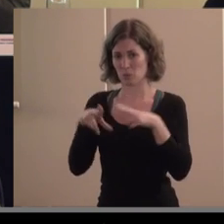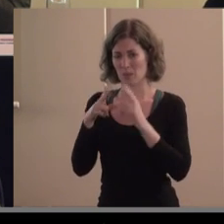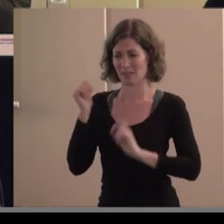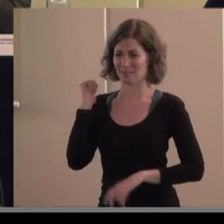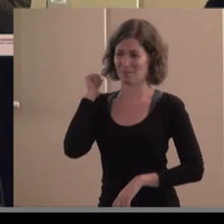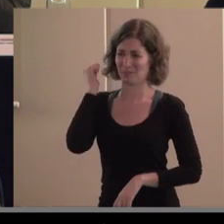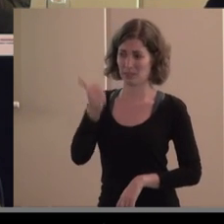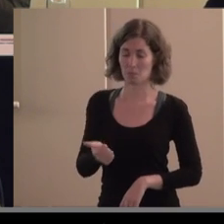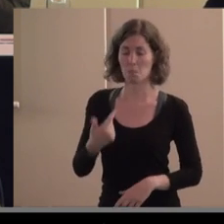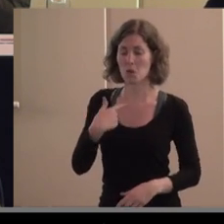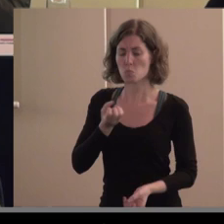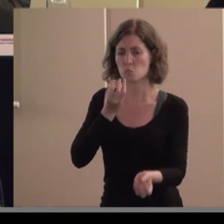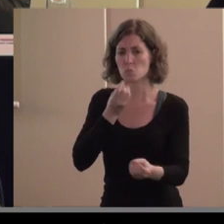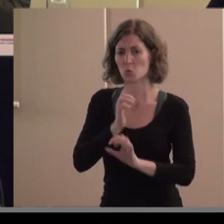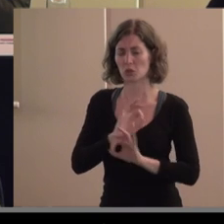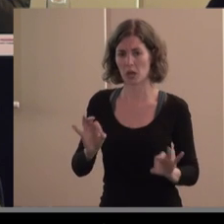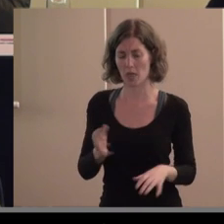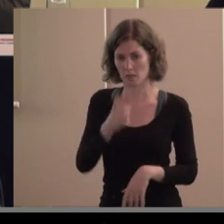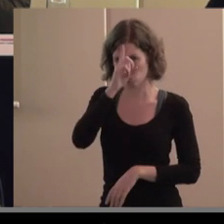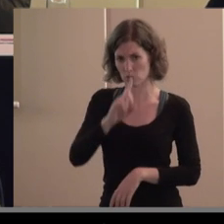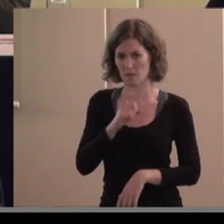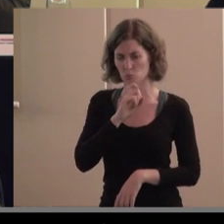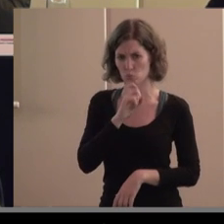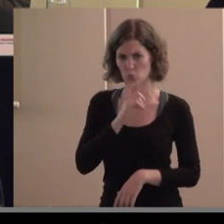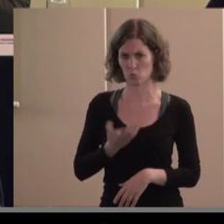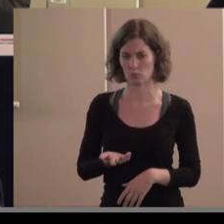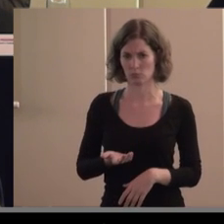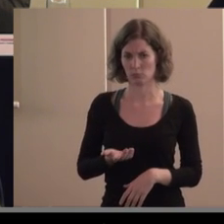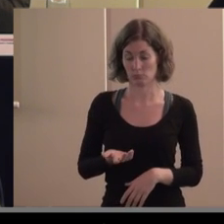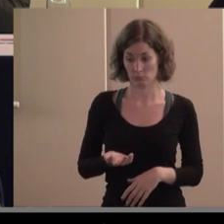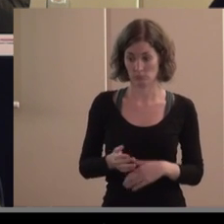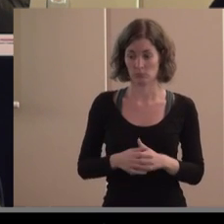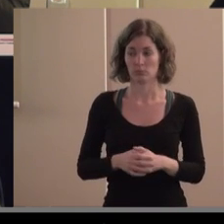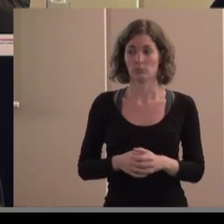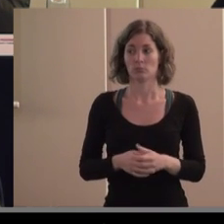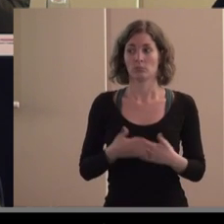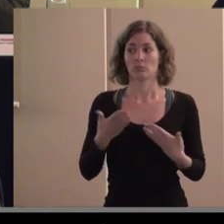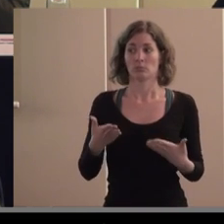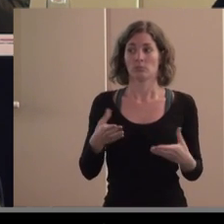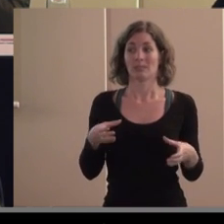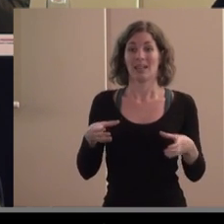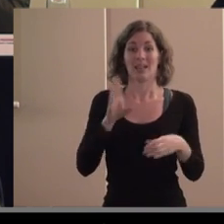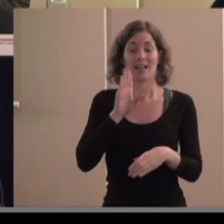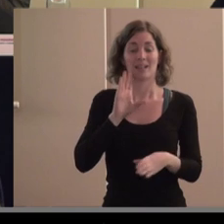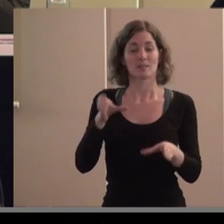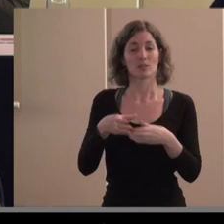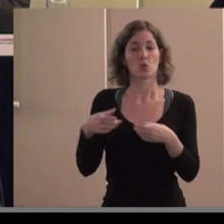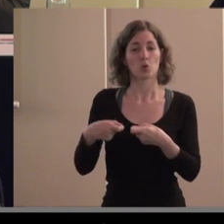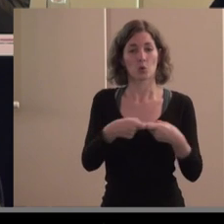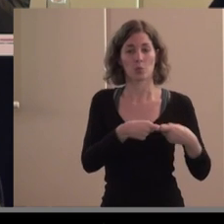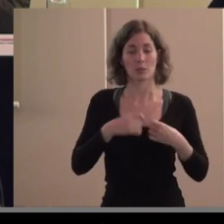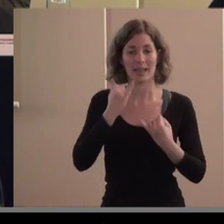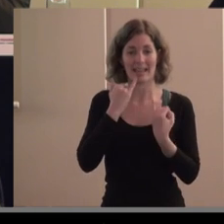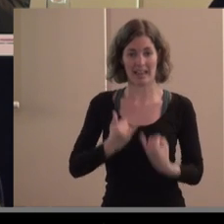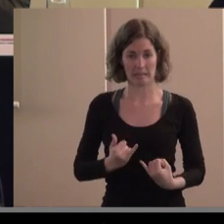esto es lo que enraiza con el pueblo es que es eso las cooperativas eléctricas que os decía nacen las cooperativas